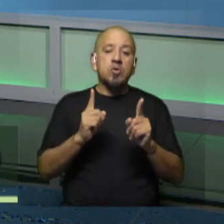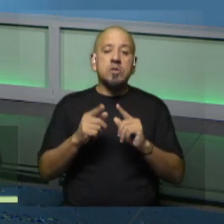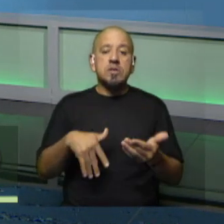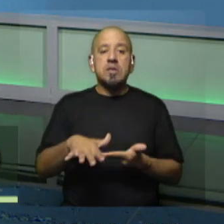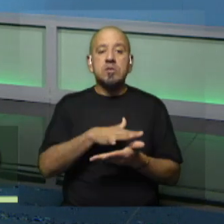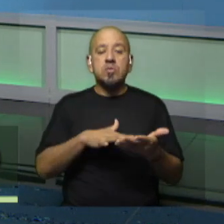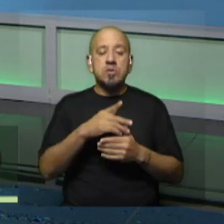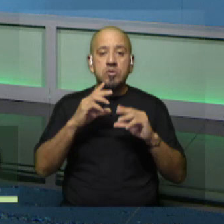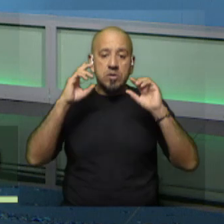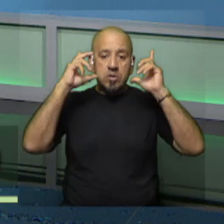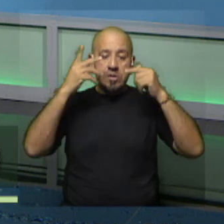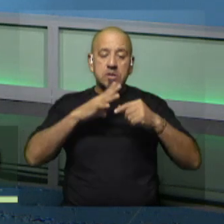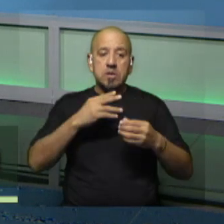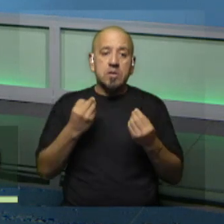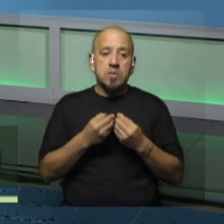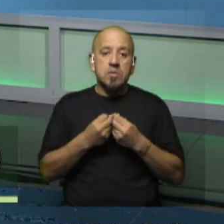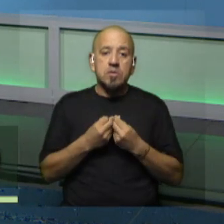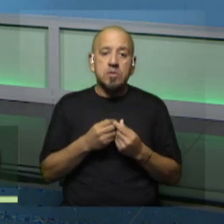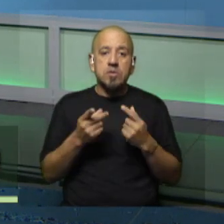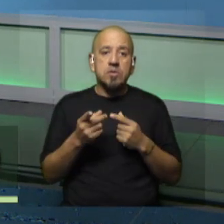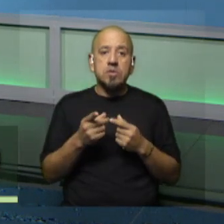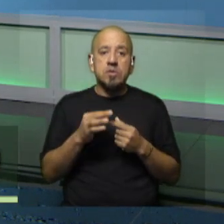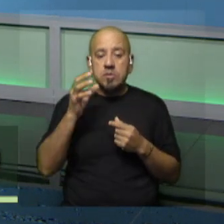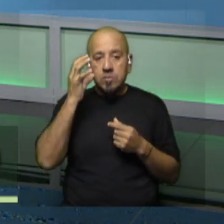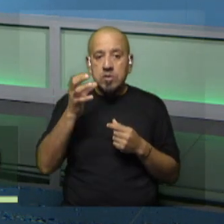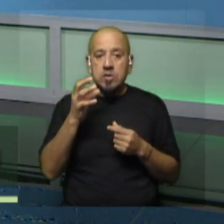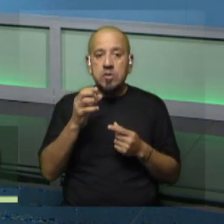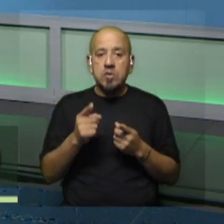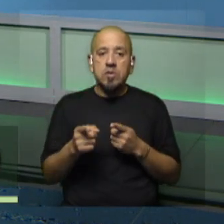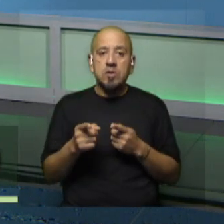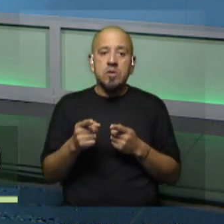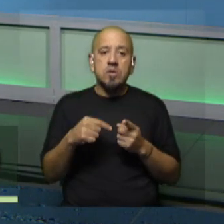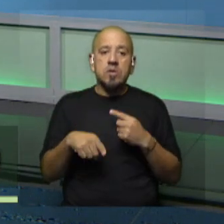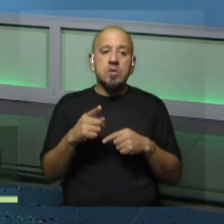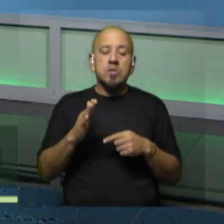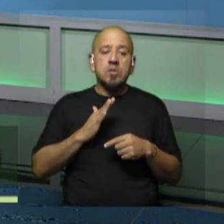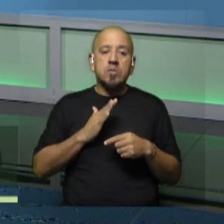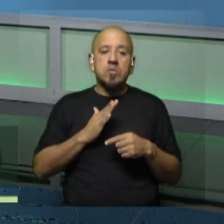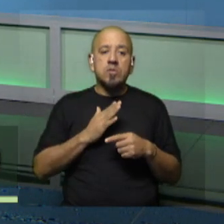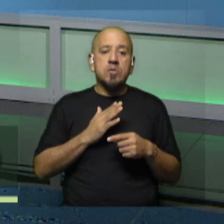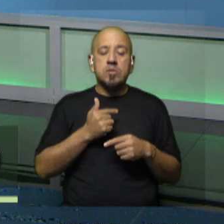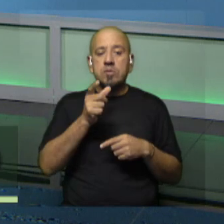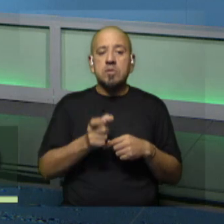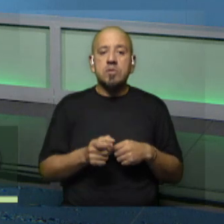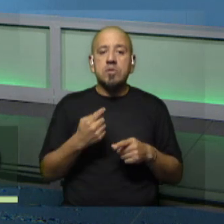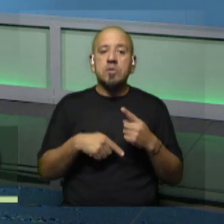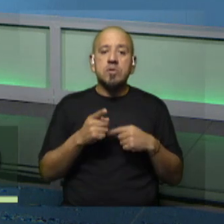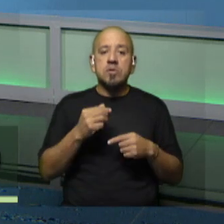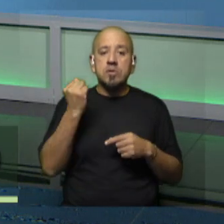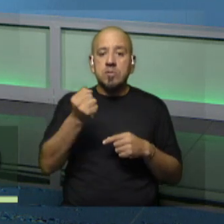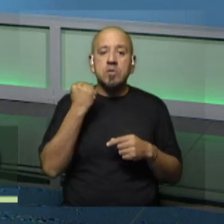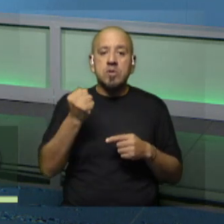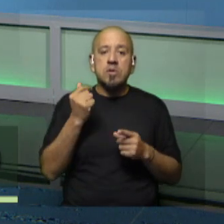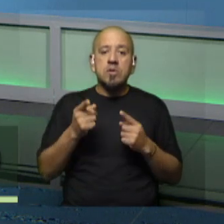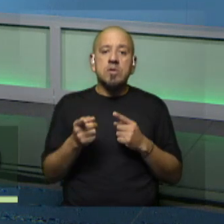de violencia se está viviendo en ese momento y si está en peligro la integridad de esa mujer o de esa persona. Entonces, es importante que además